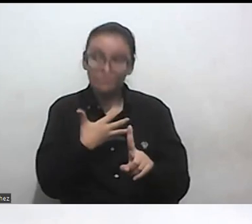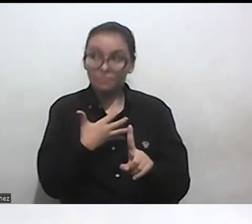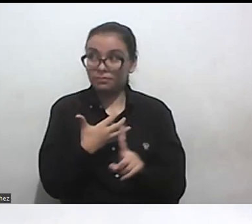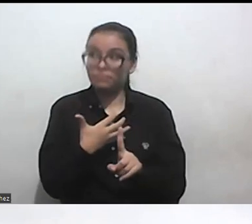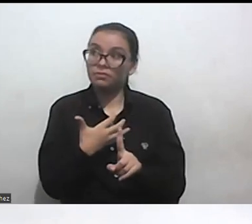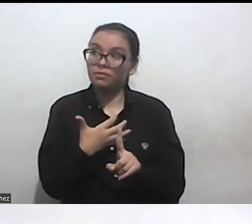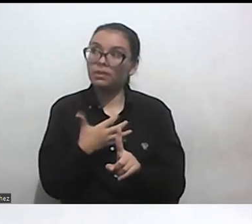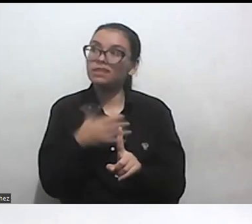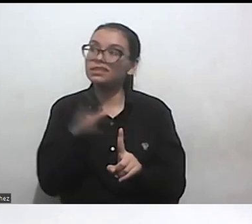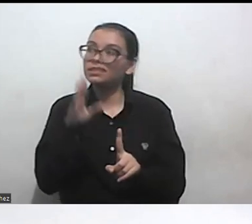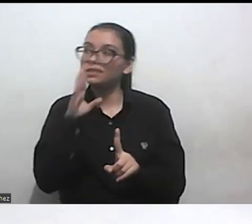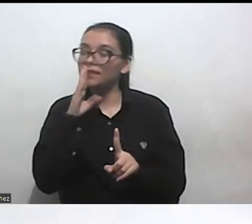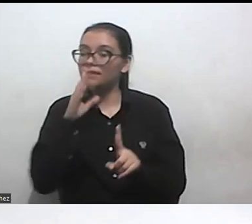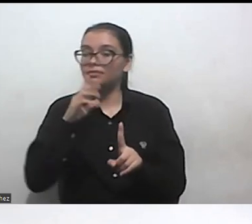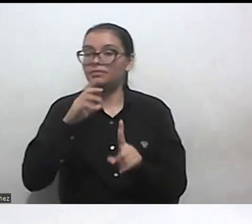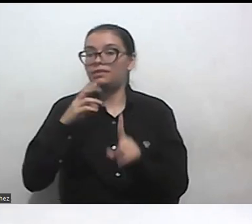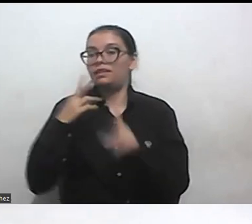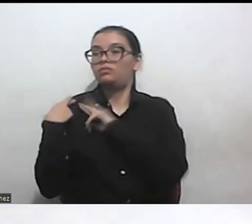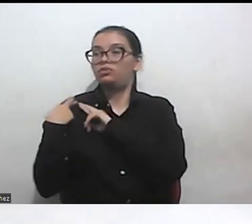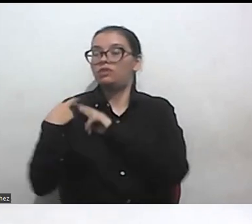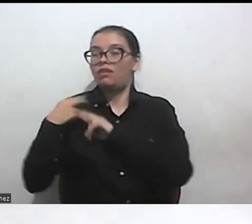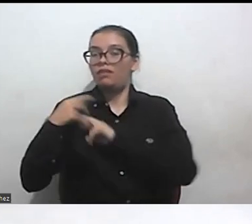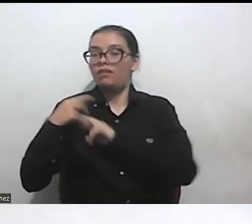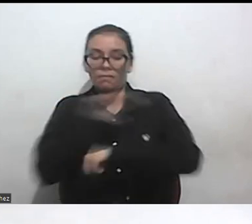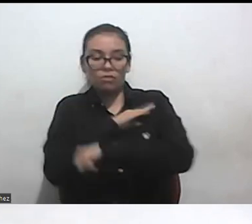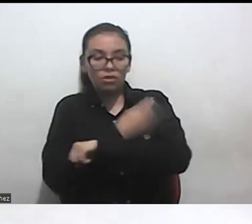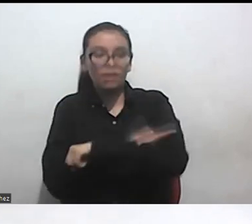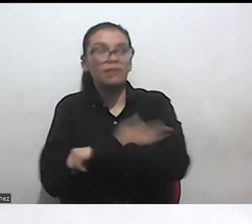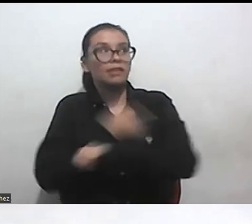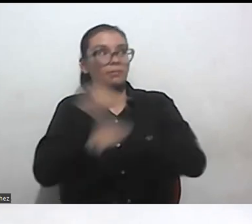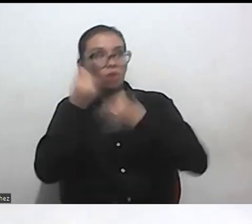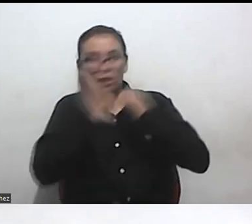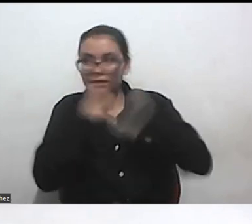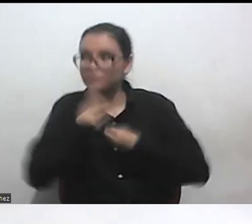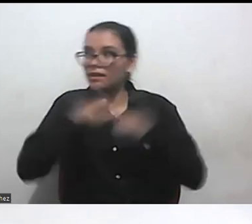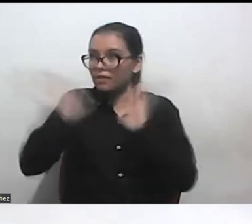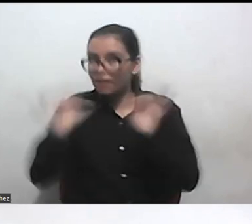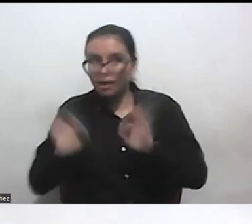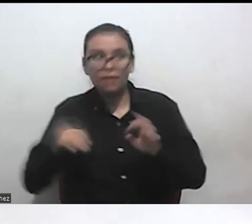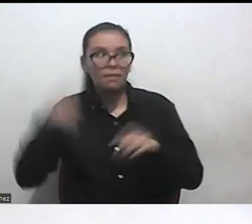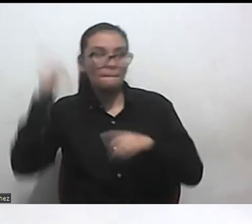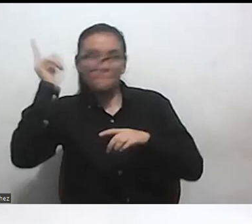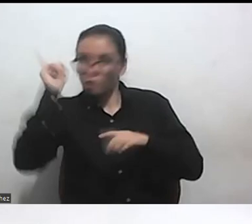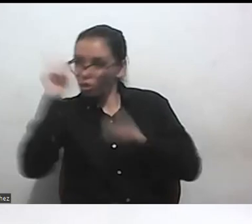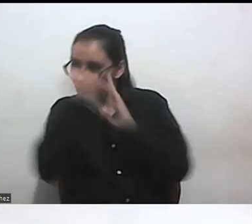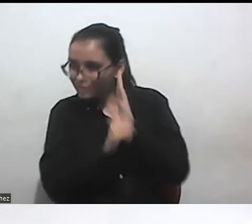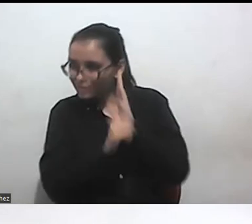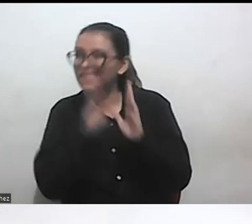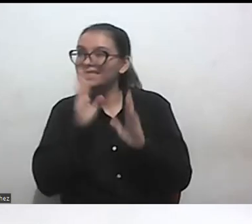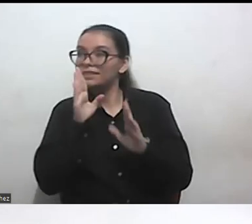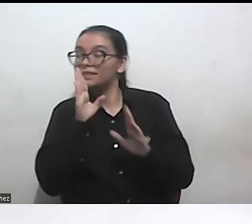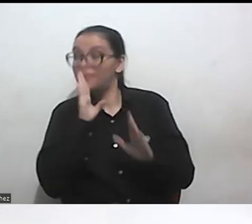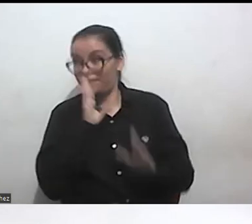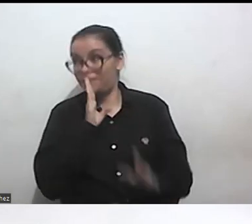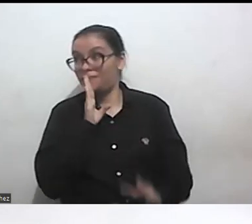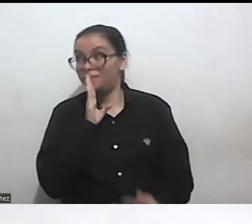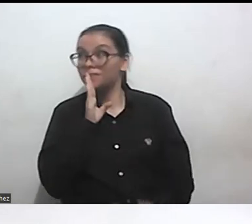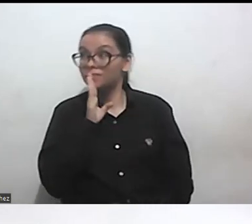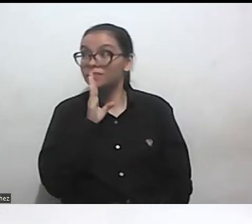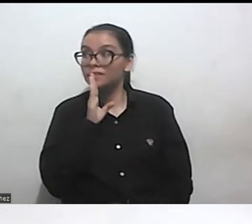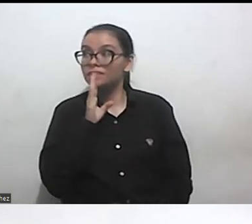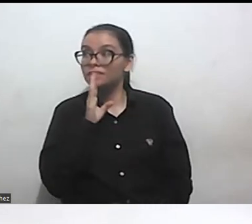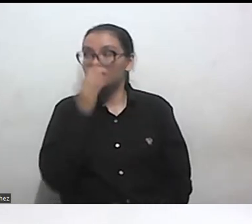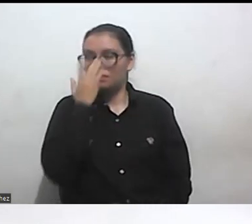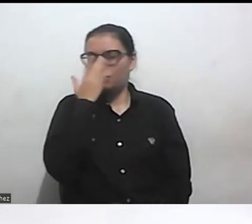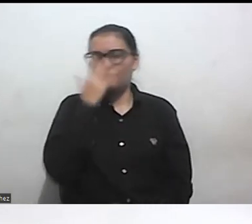que tienen el poder de gestionar políticas locales en este momento hay una consulta en Colombia de la política